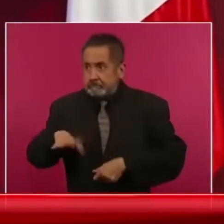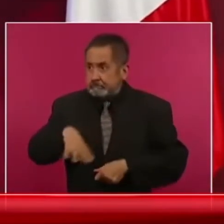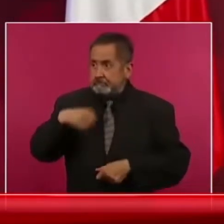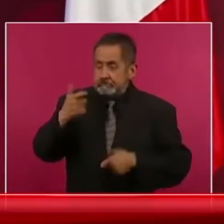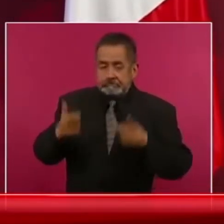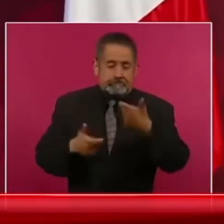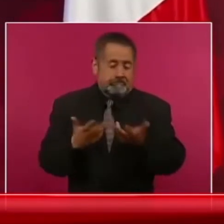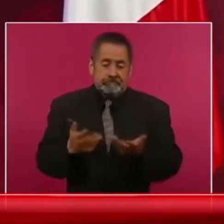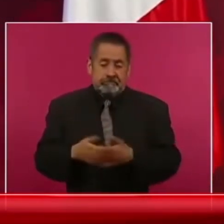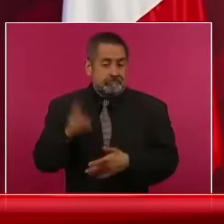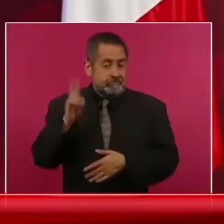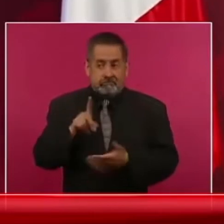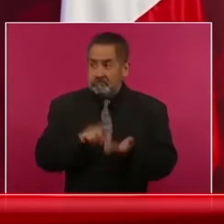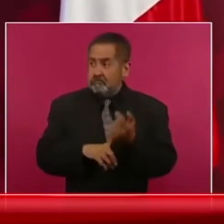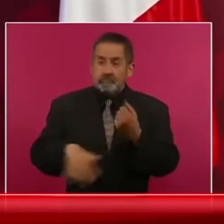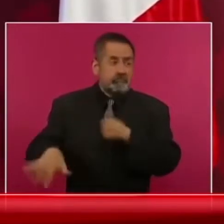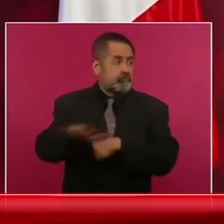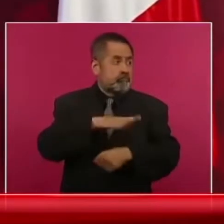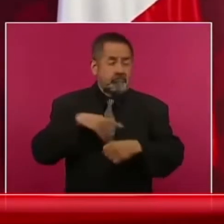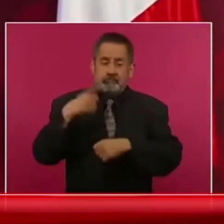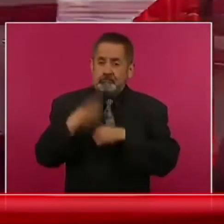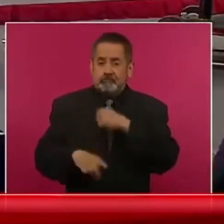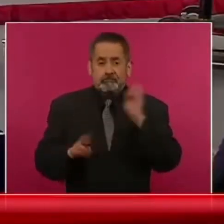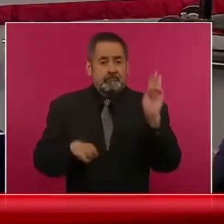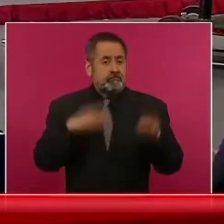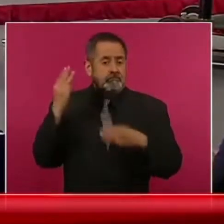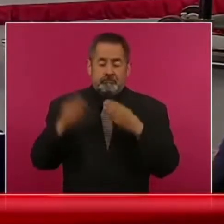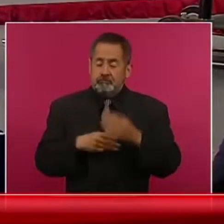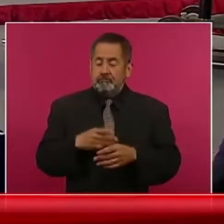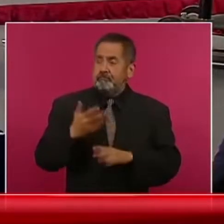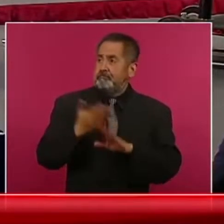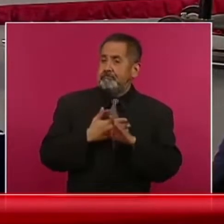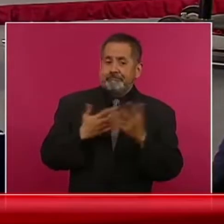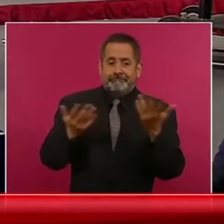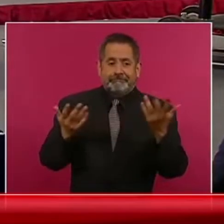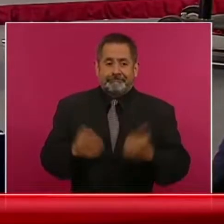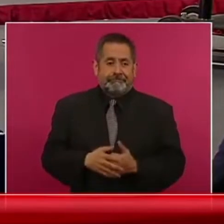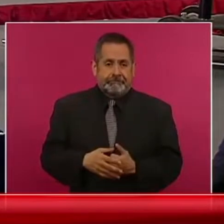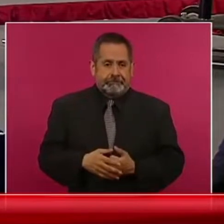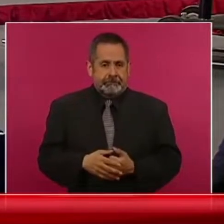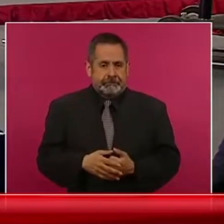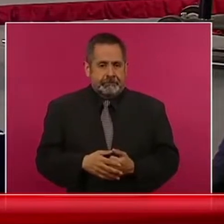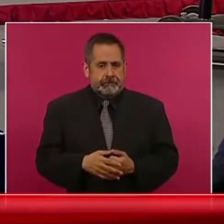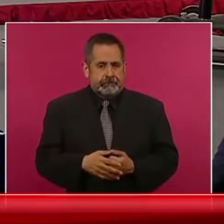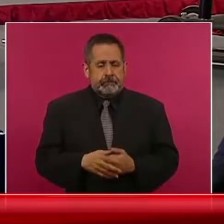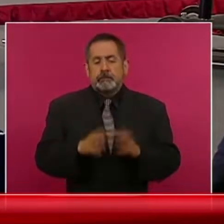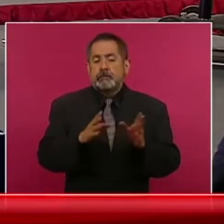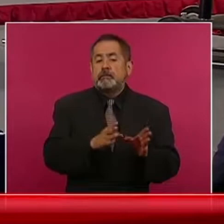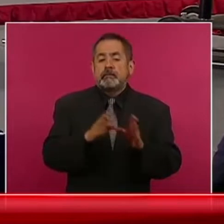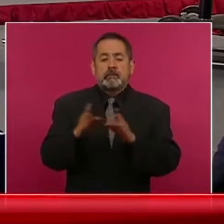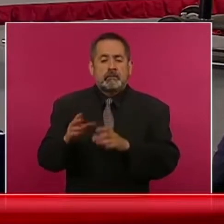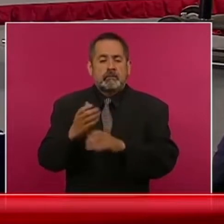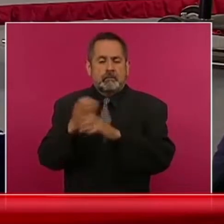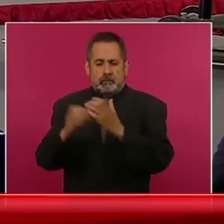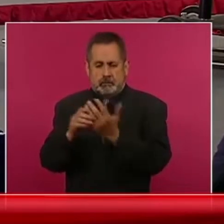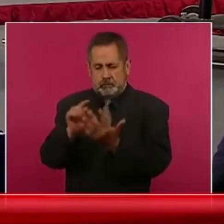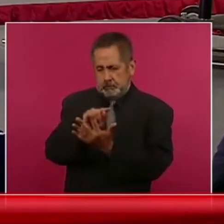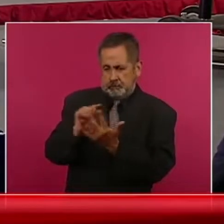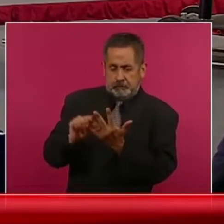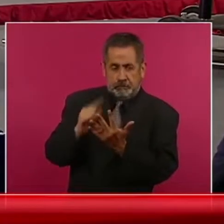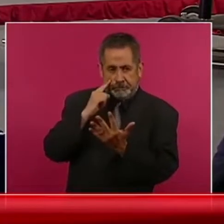Esto afecta a todo el mundo. En los otros productos, en el resto de componentes,